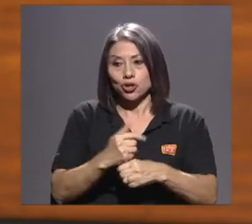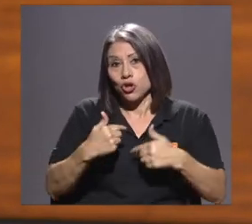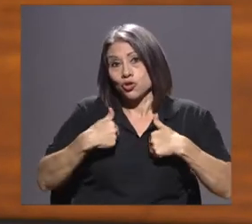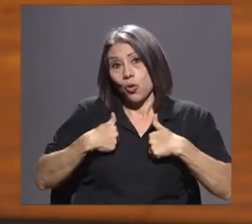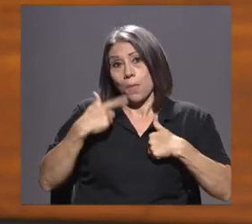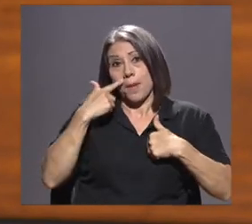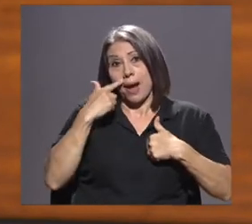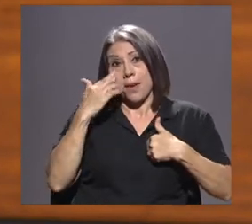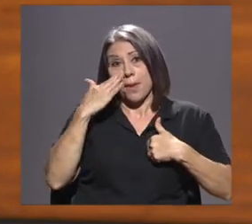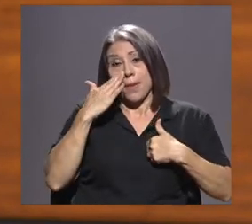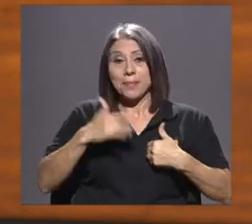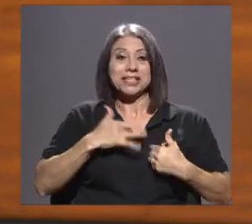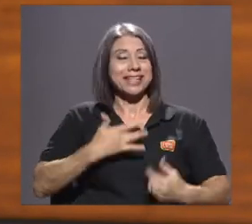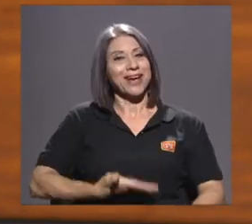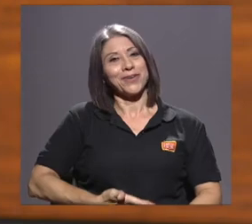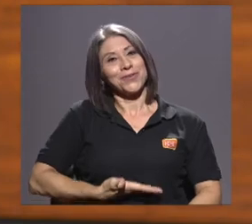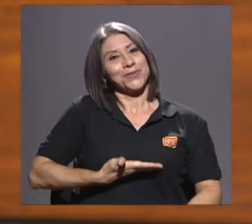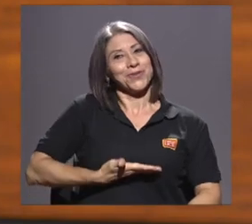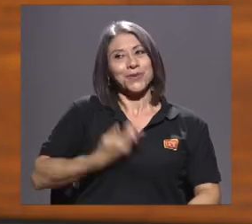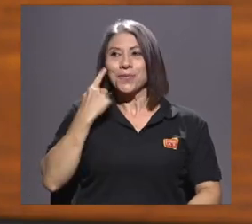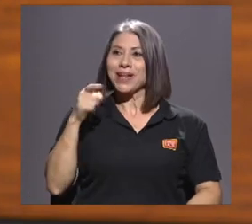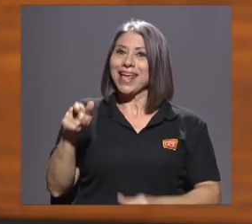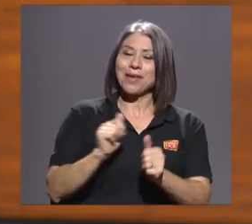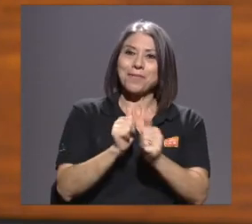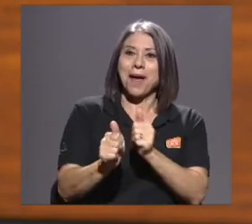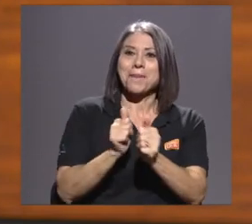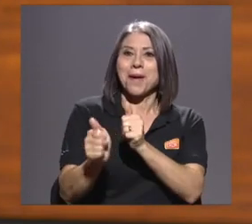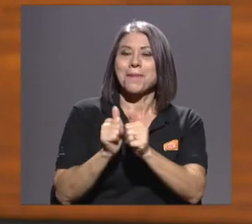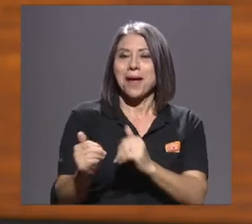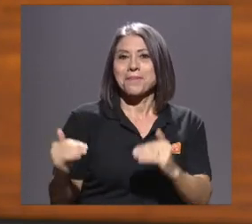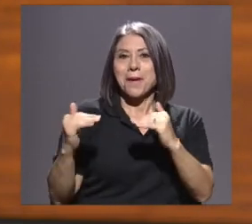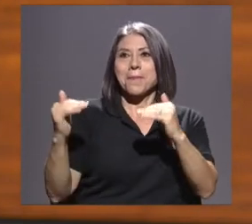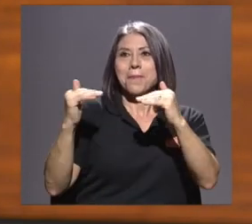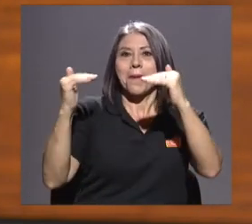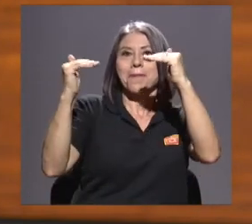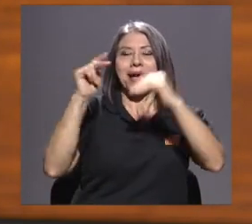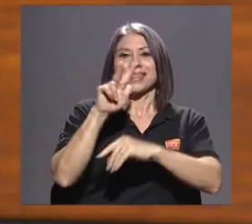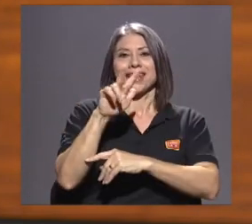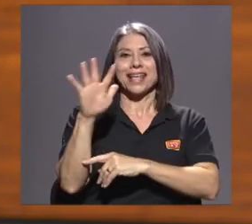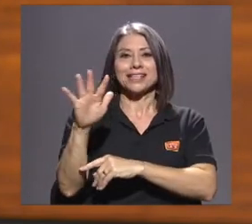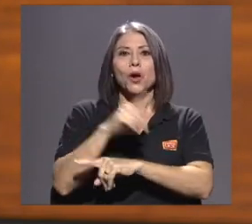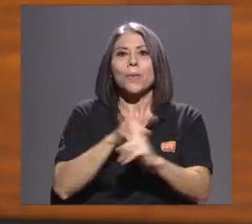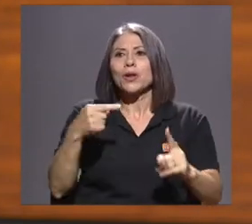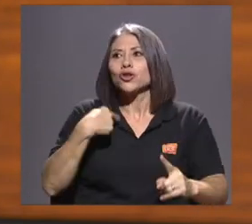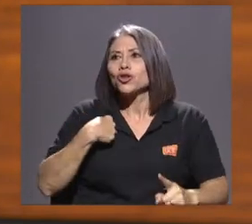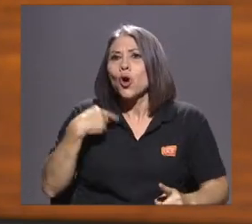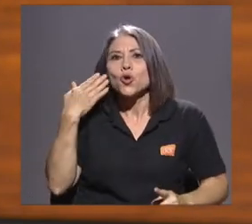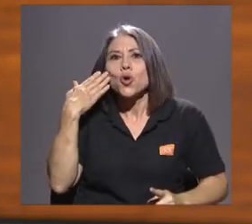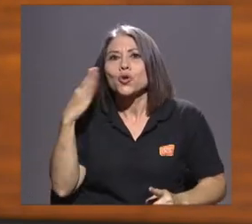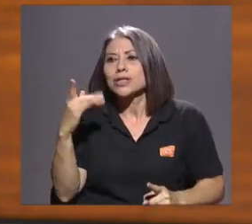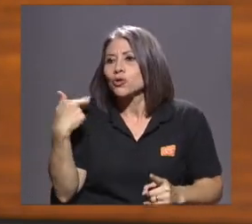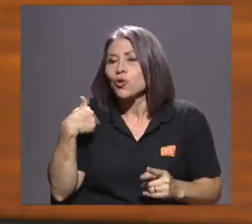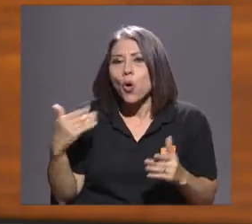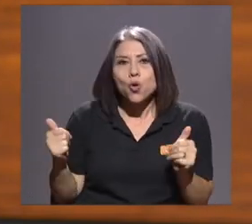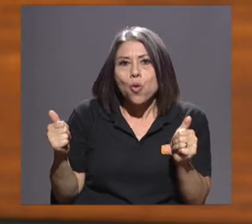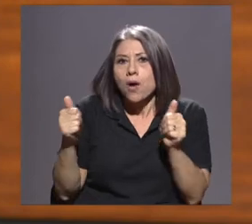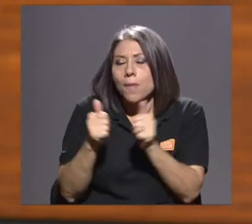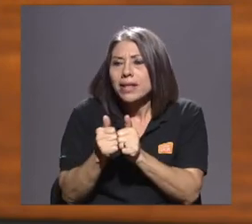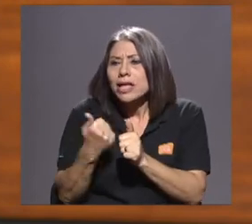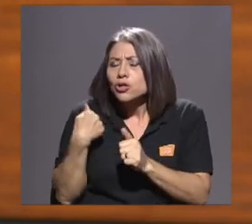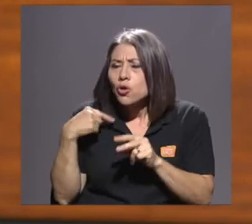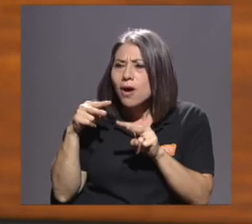estaba muy orgulloso porque había pasado del nivel treinta y cinco. Pero no me di, o sea, no me di la tarea de acompañar y decir,